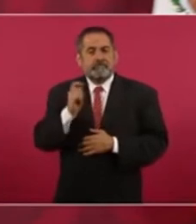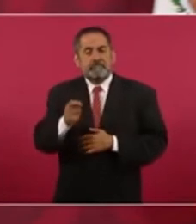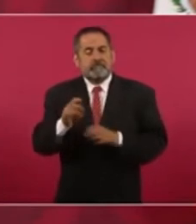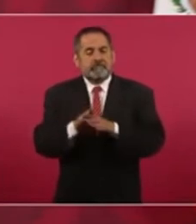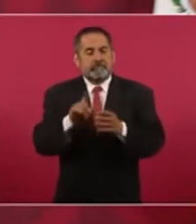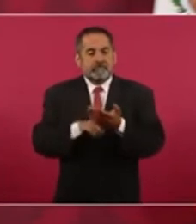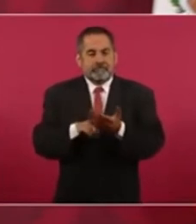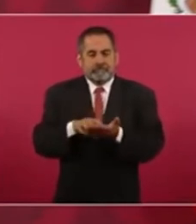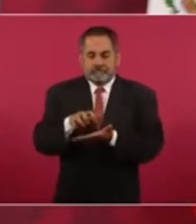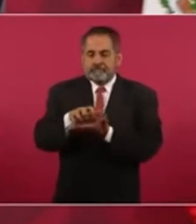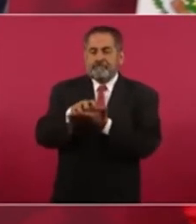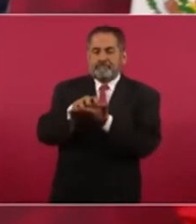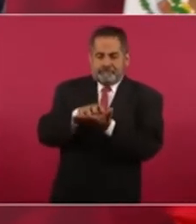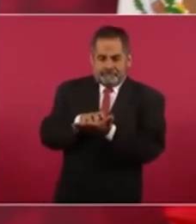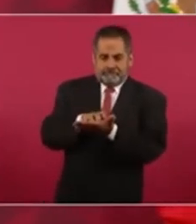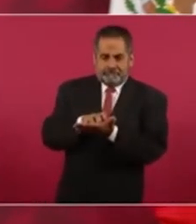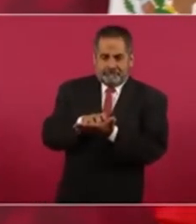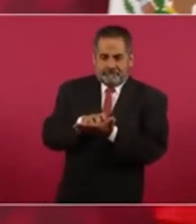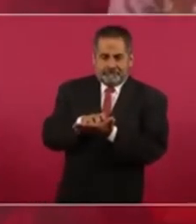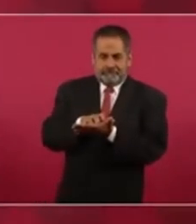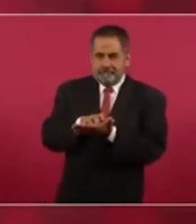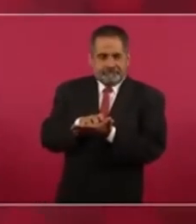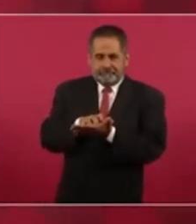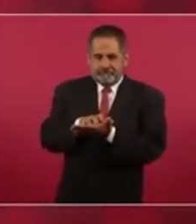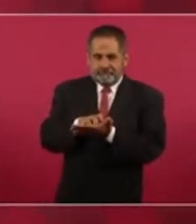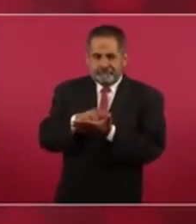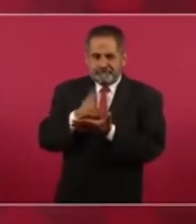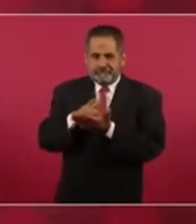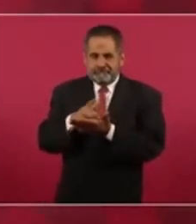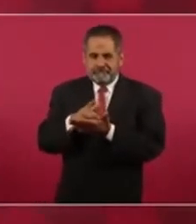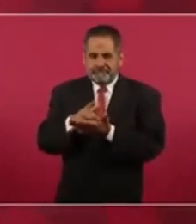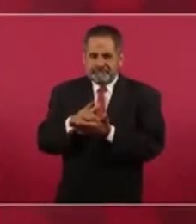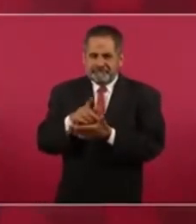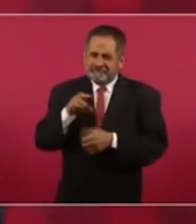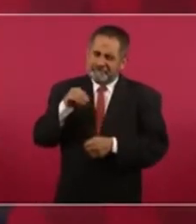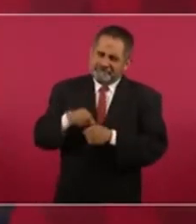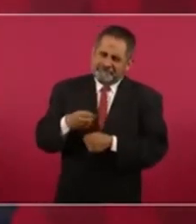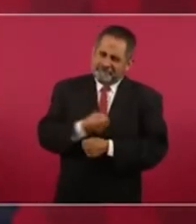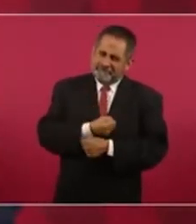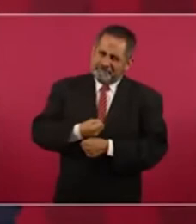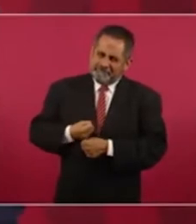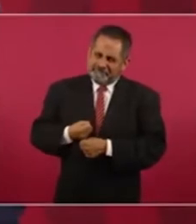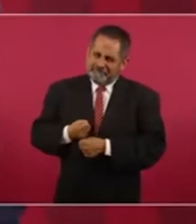austeridad republicana a una fase superior